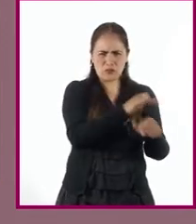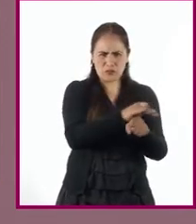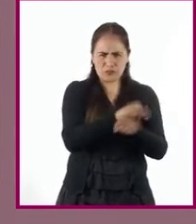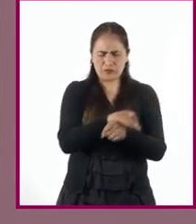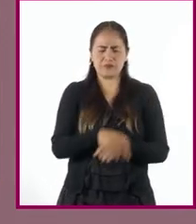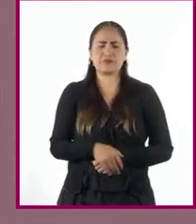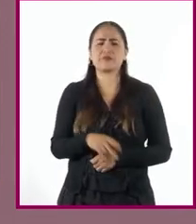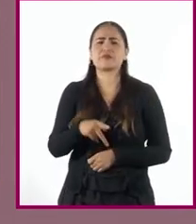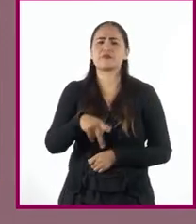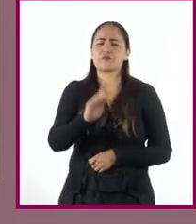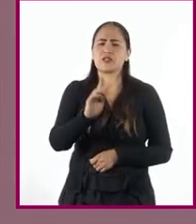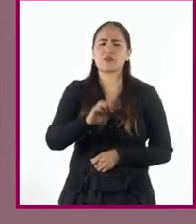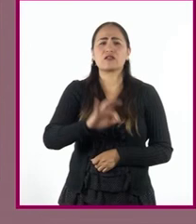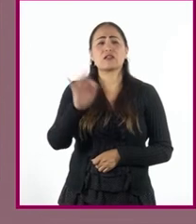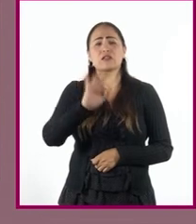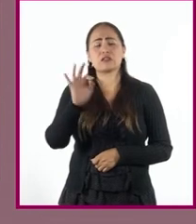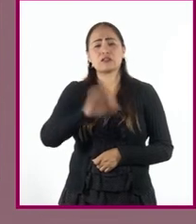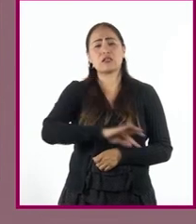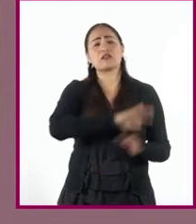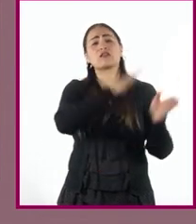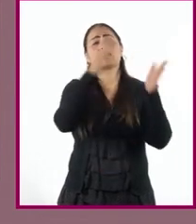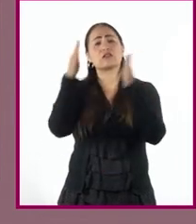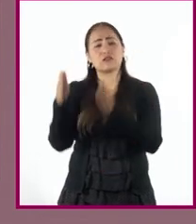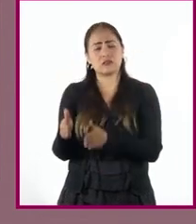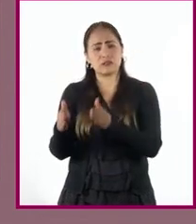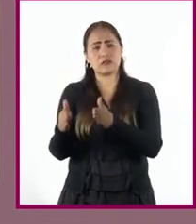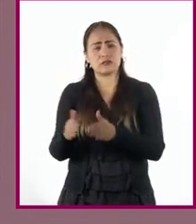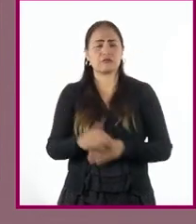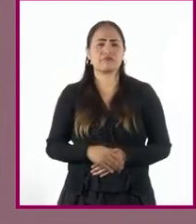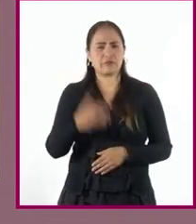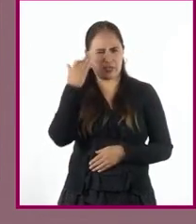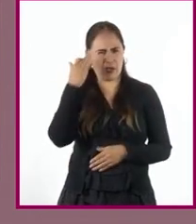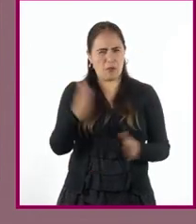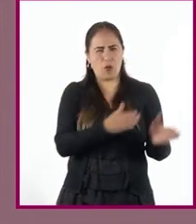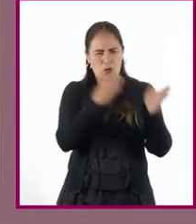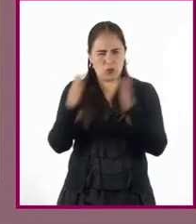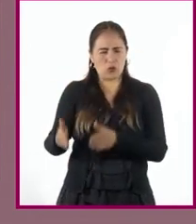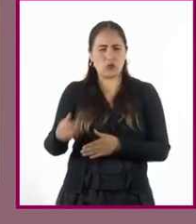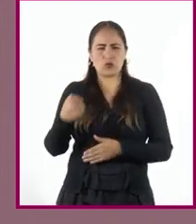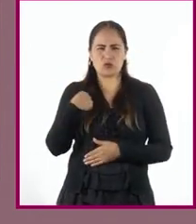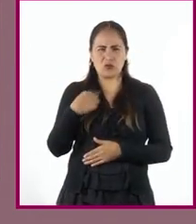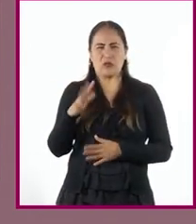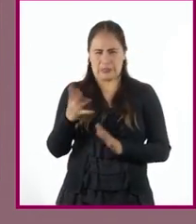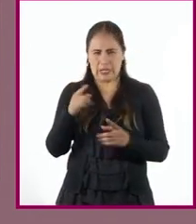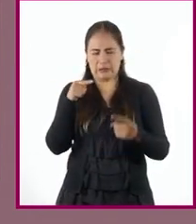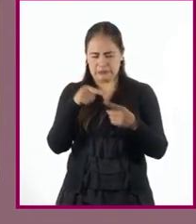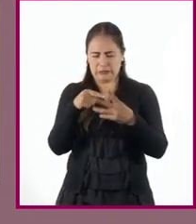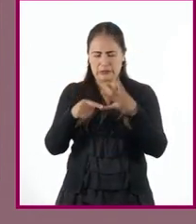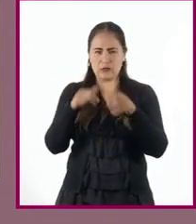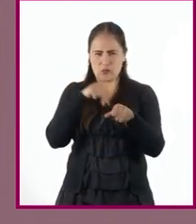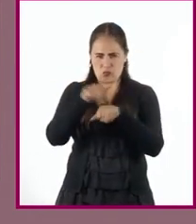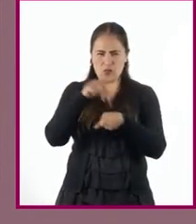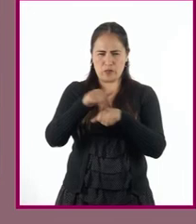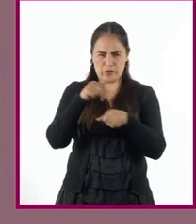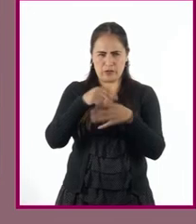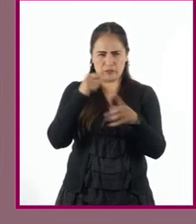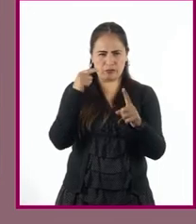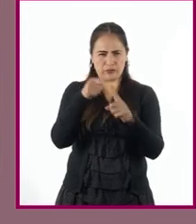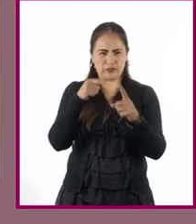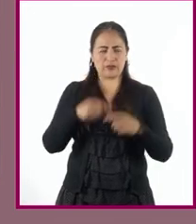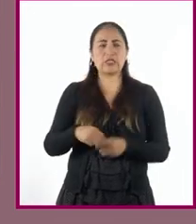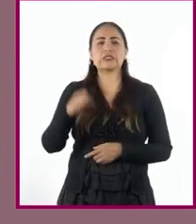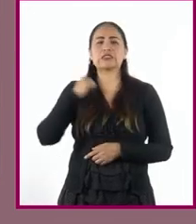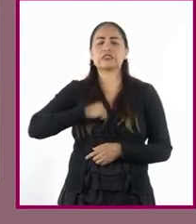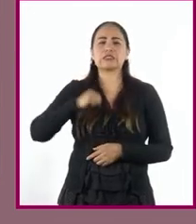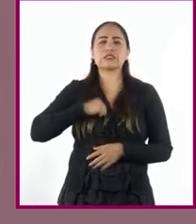si luego pasamos a momentos en los cuales ya puedo tener unas cifras precisas y estoy refiriéndome al